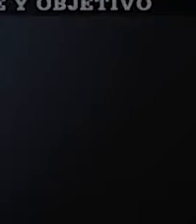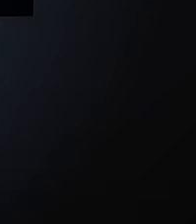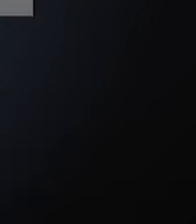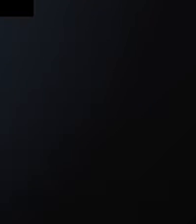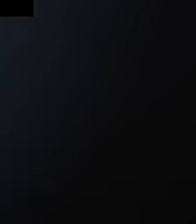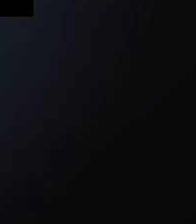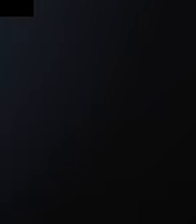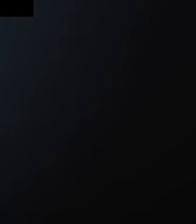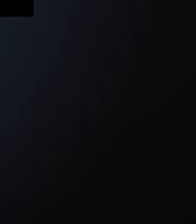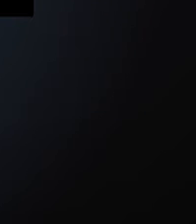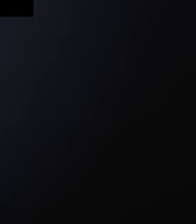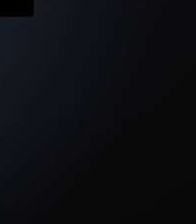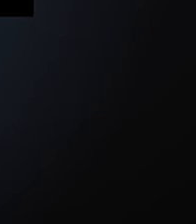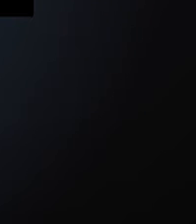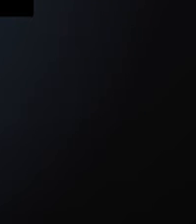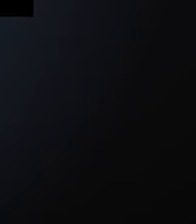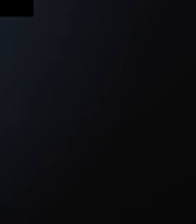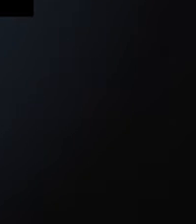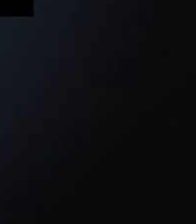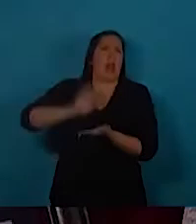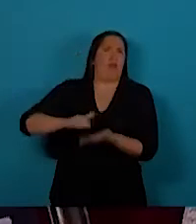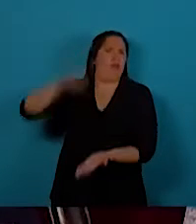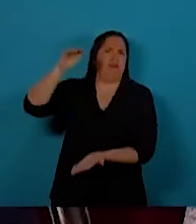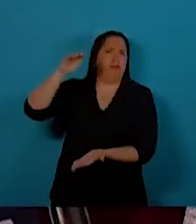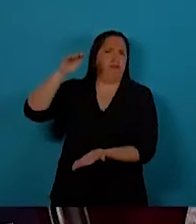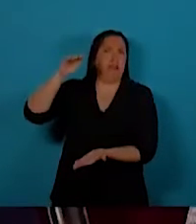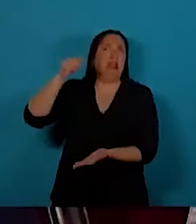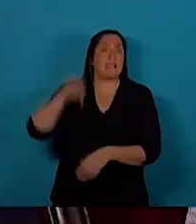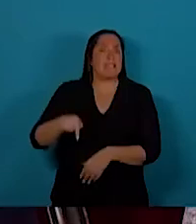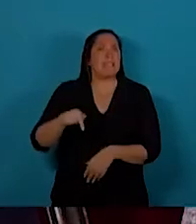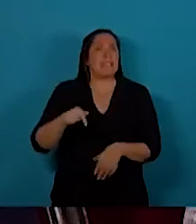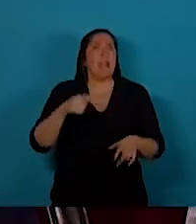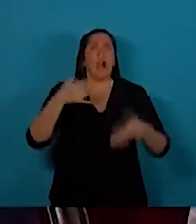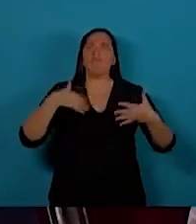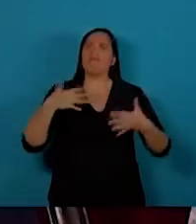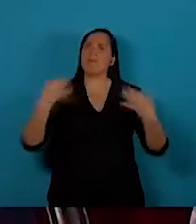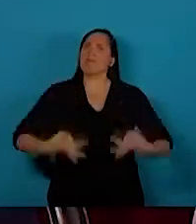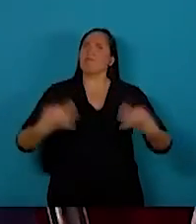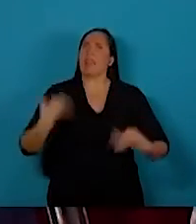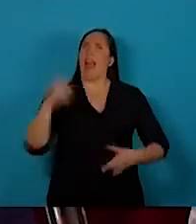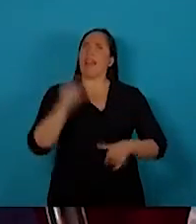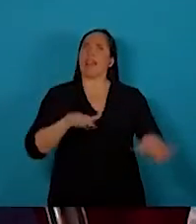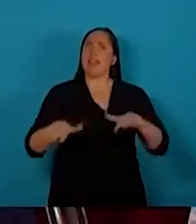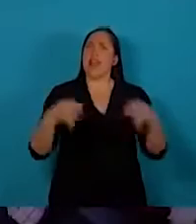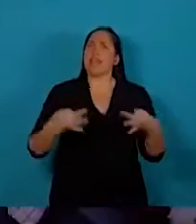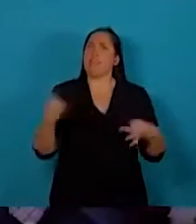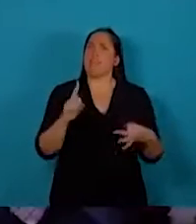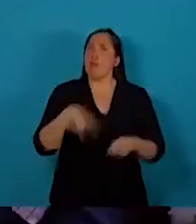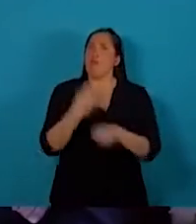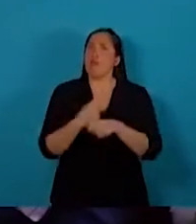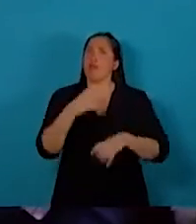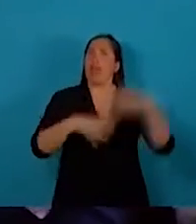La Nación está endeudada, con un manto de inestabilidad que desecha cualquier posibilidad de desarrollo